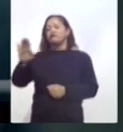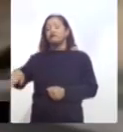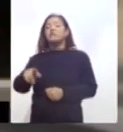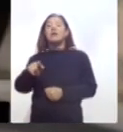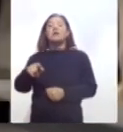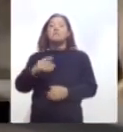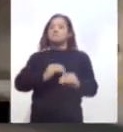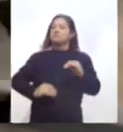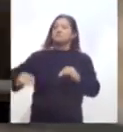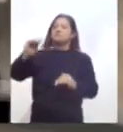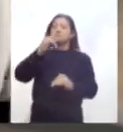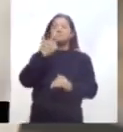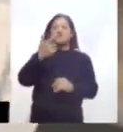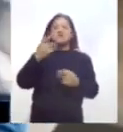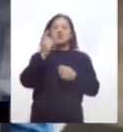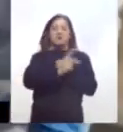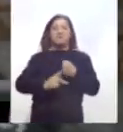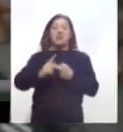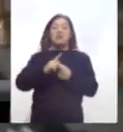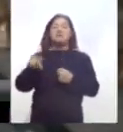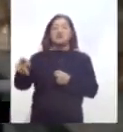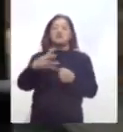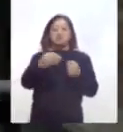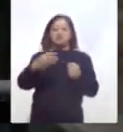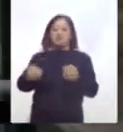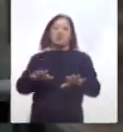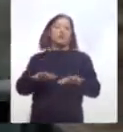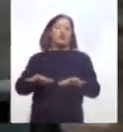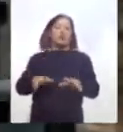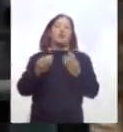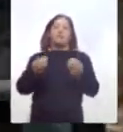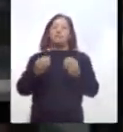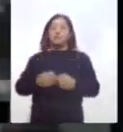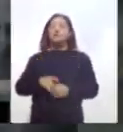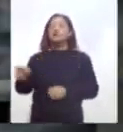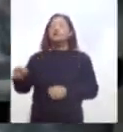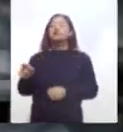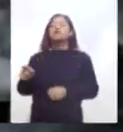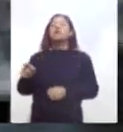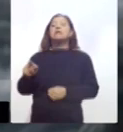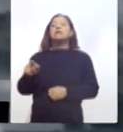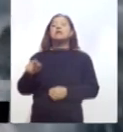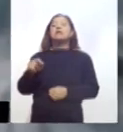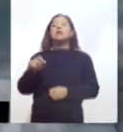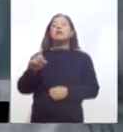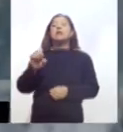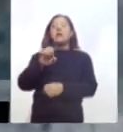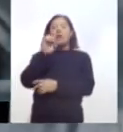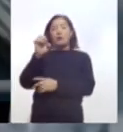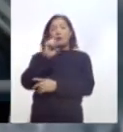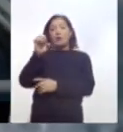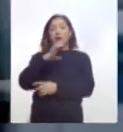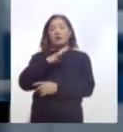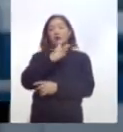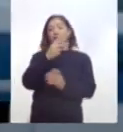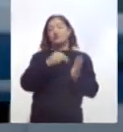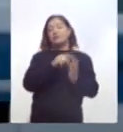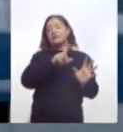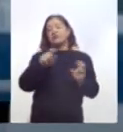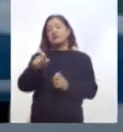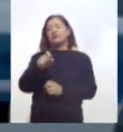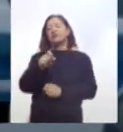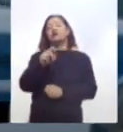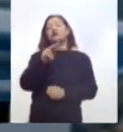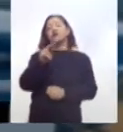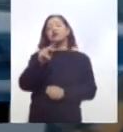siete países latinoamericanos por el número de contagios. En total, Ecuador reportaba hasta este miércoles 2.748 casos de contagios